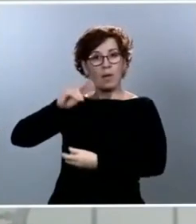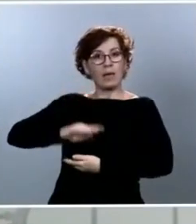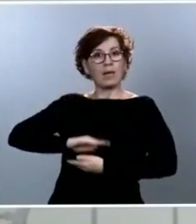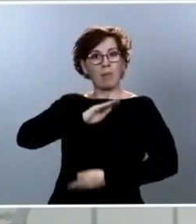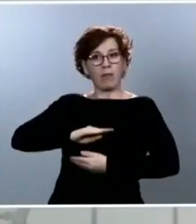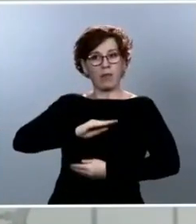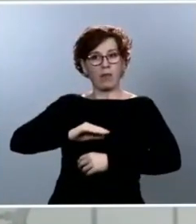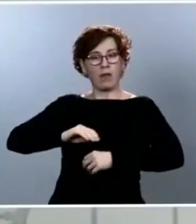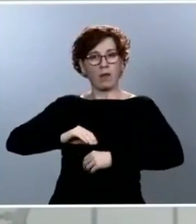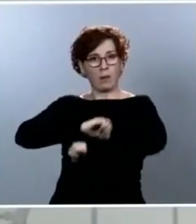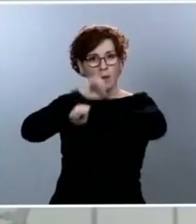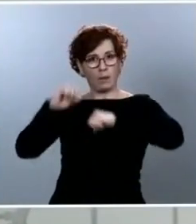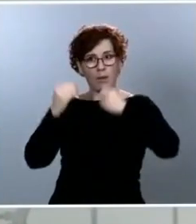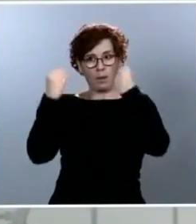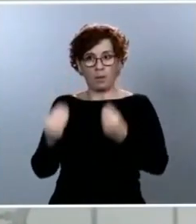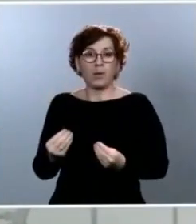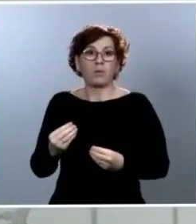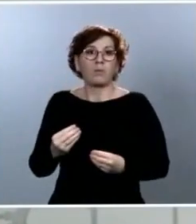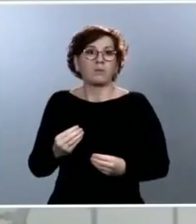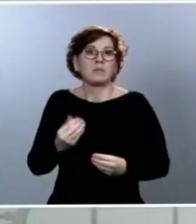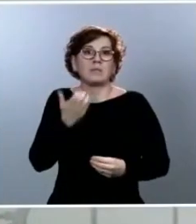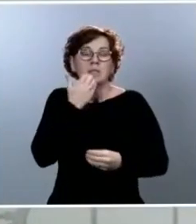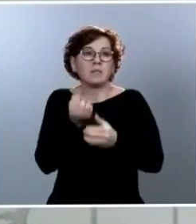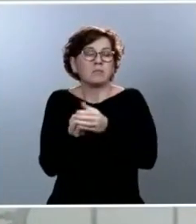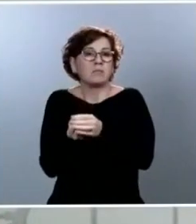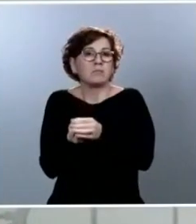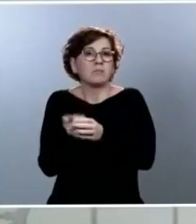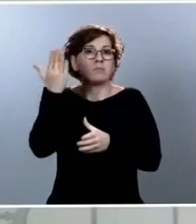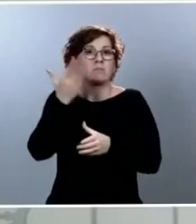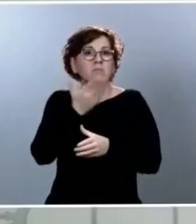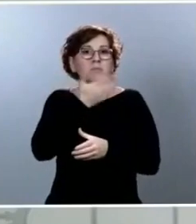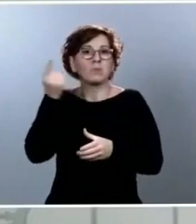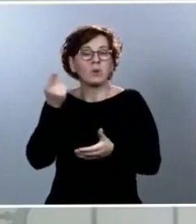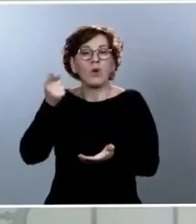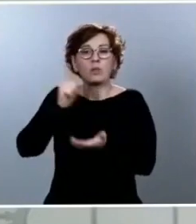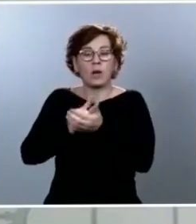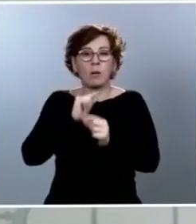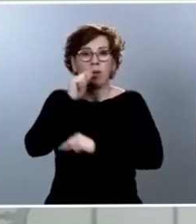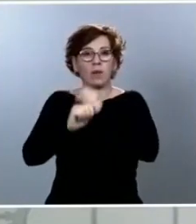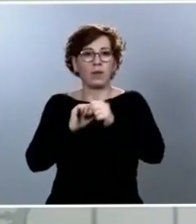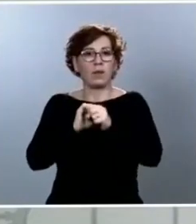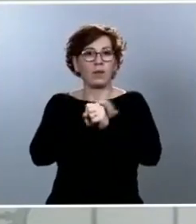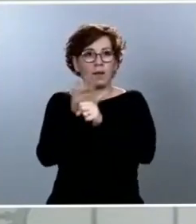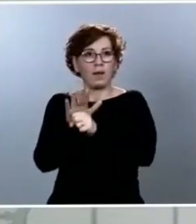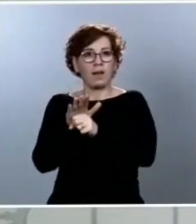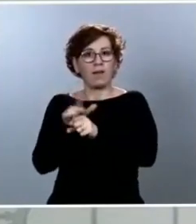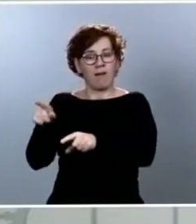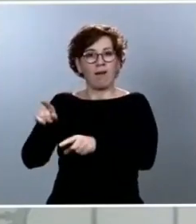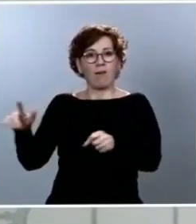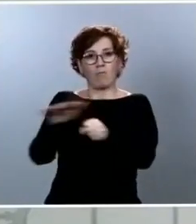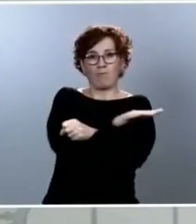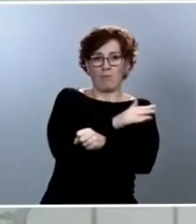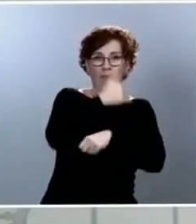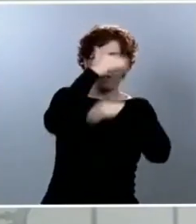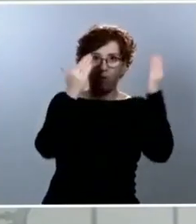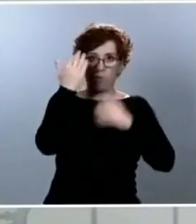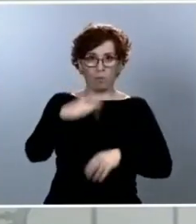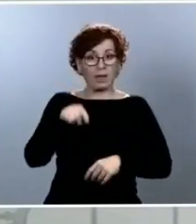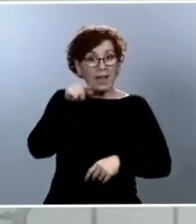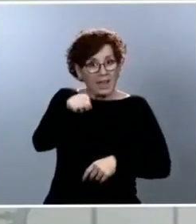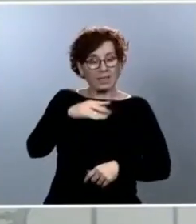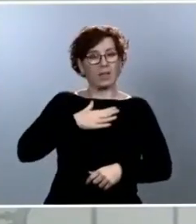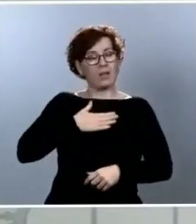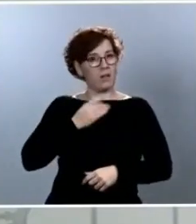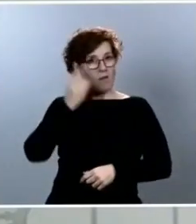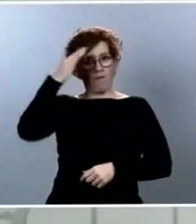producir en cualquier tipo de territorio. Esta es un poco la filosofía que me gustaría trasladarles porque me parece fundamental. En cuanto